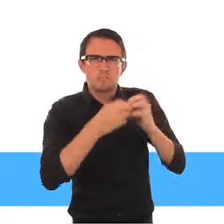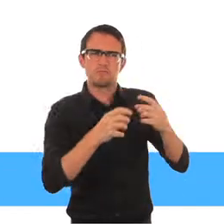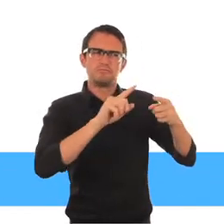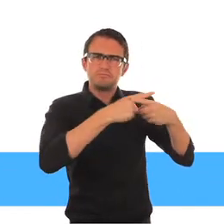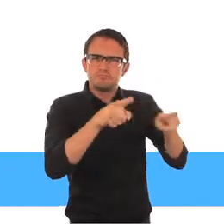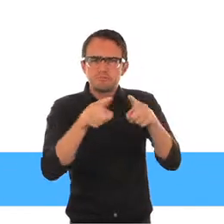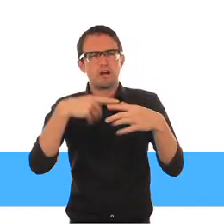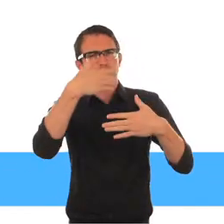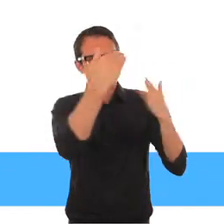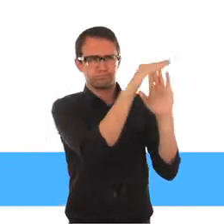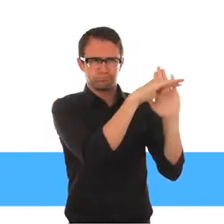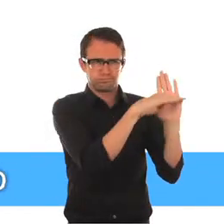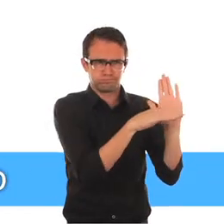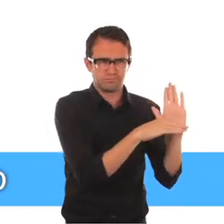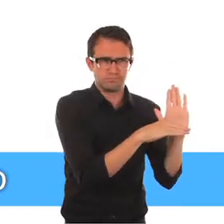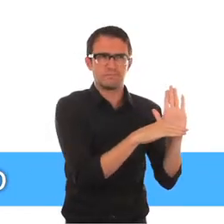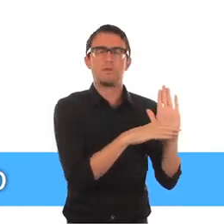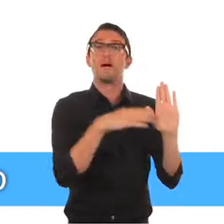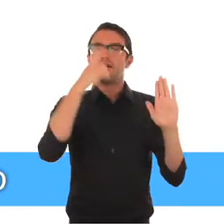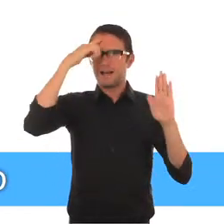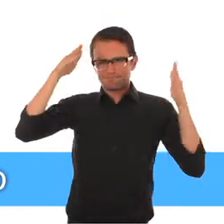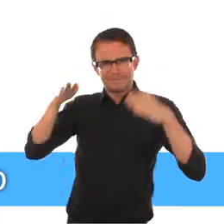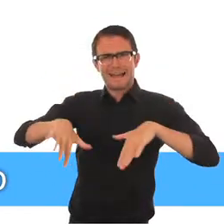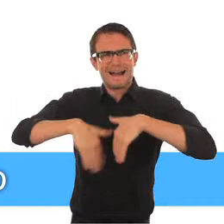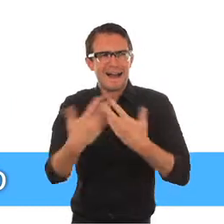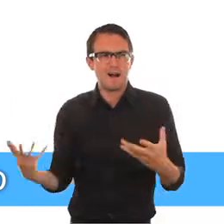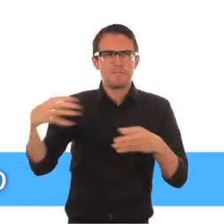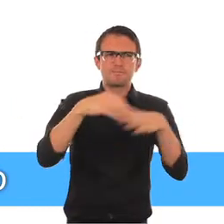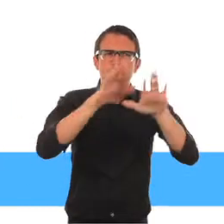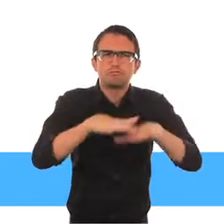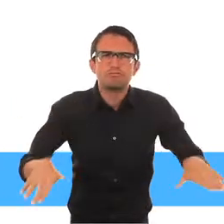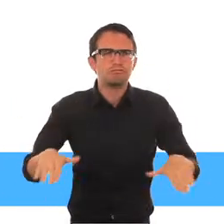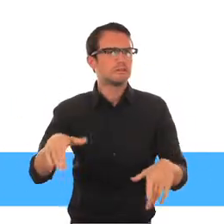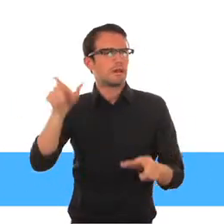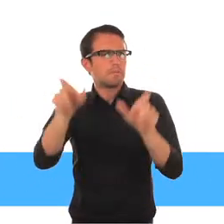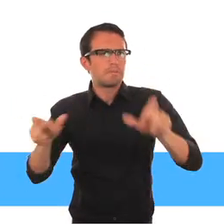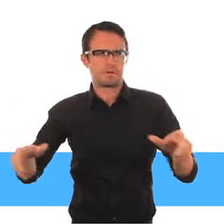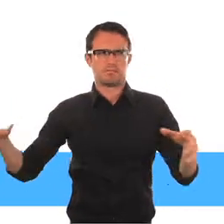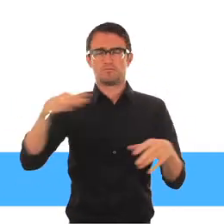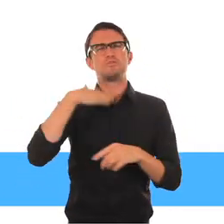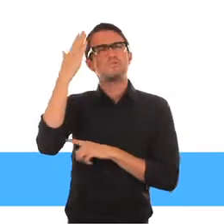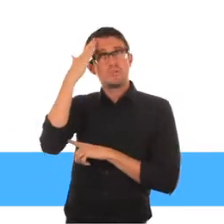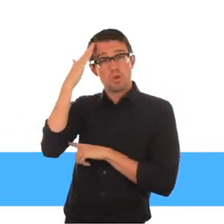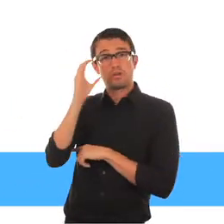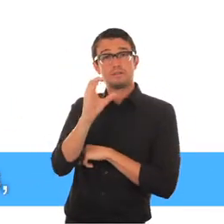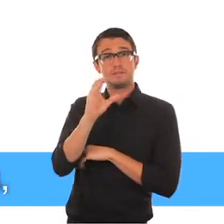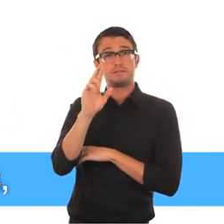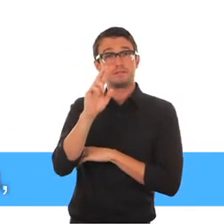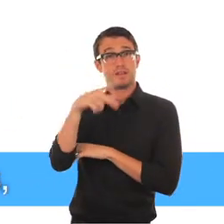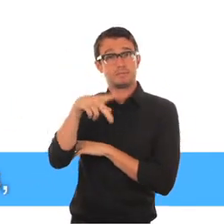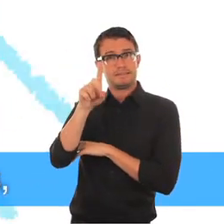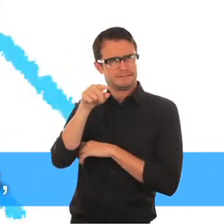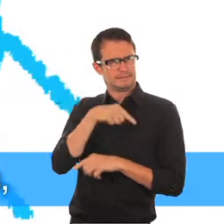para UNICEF y cómo deberíamos incluir a los niños con discapacidad en todo lo que hacemos. Sabemos que la Convención sobre los Derechos del